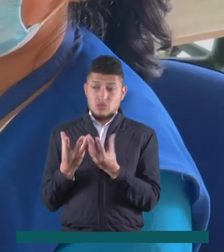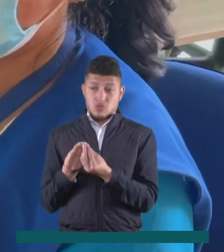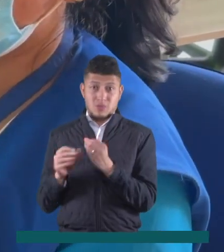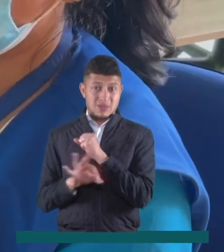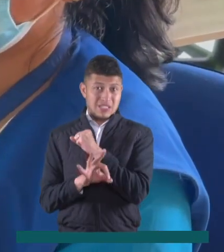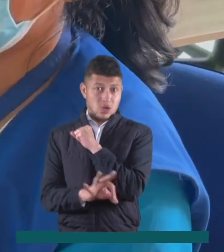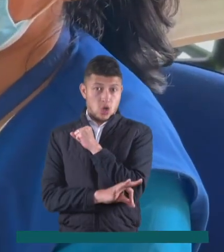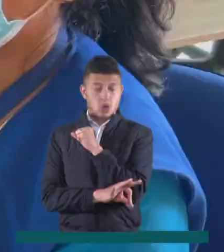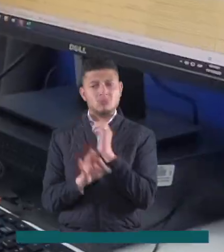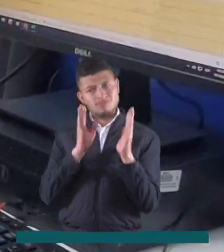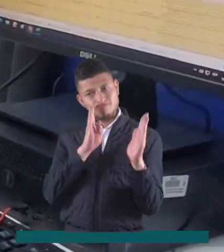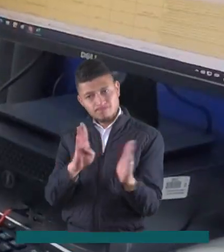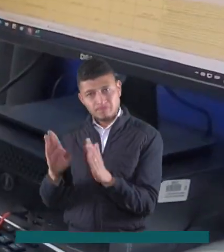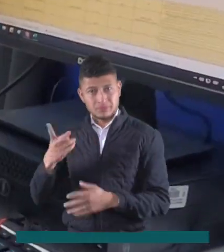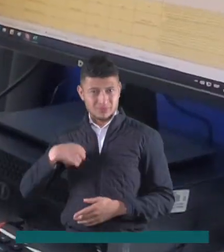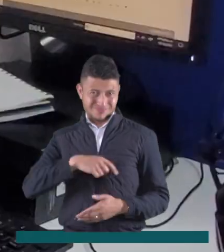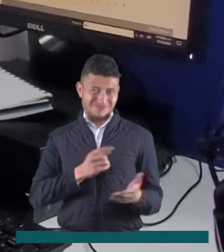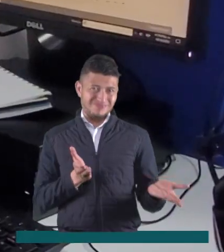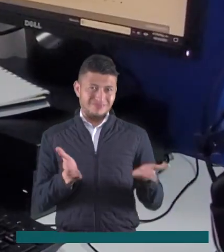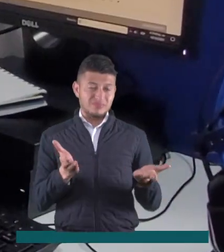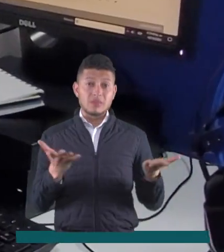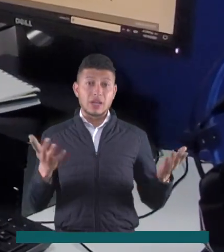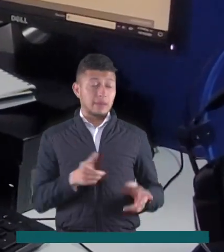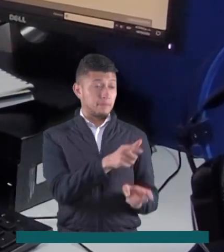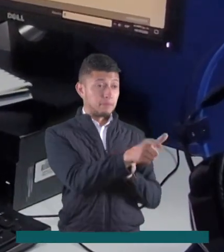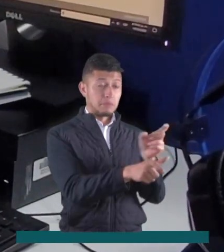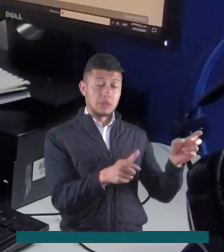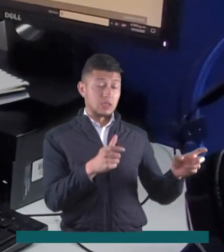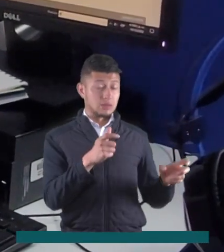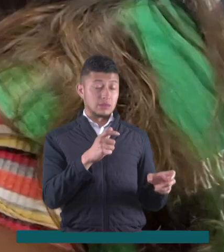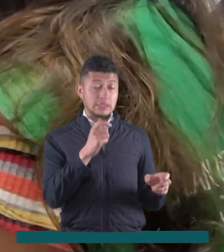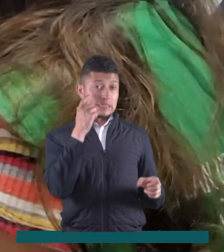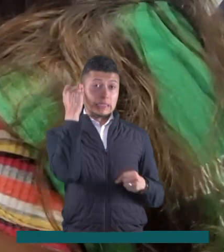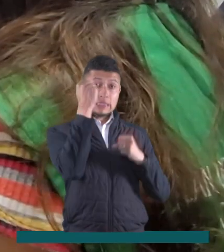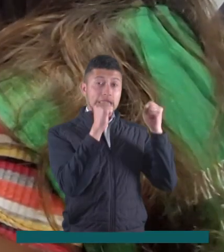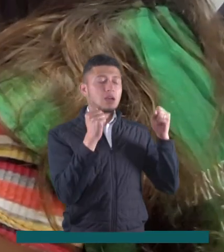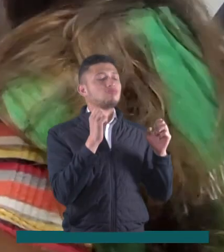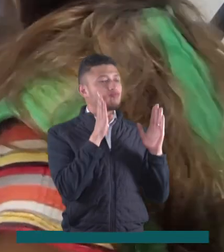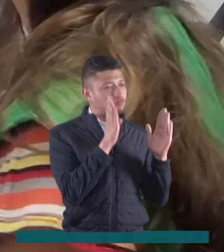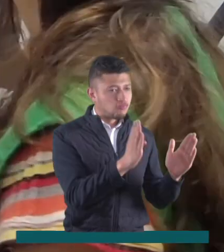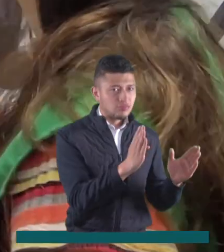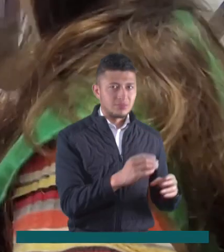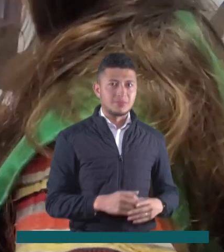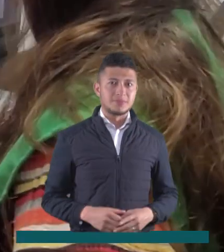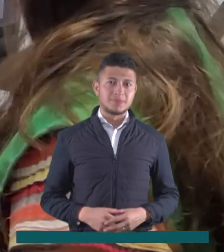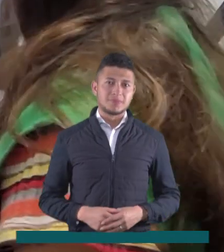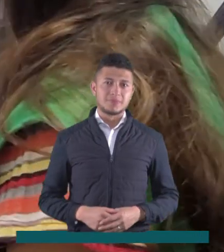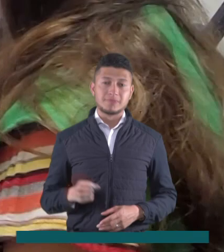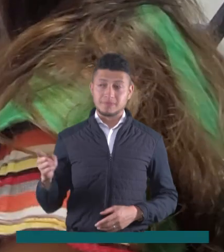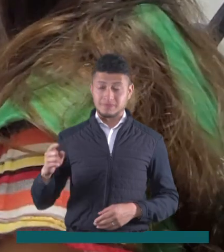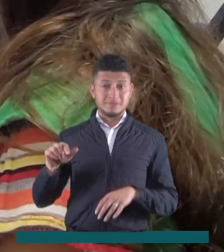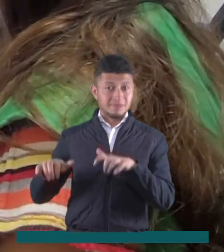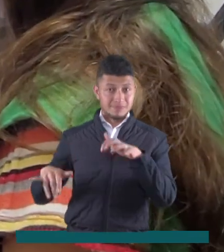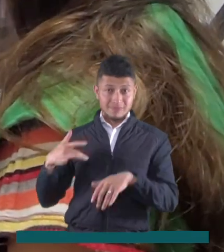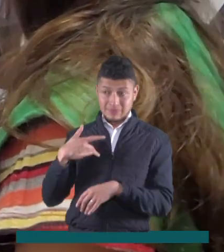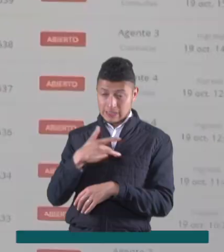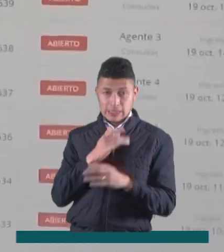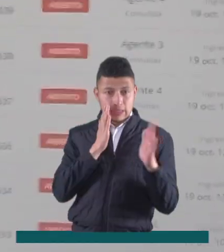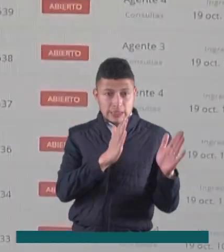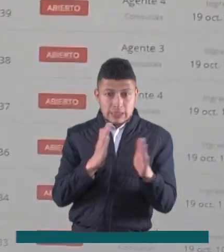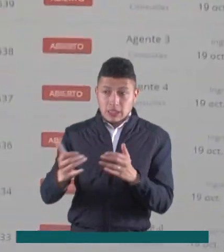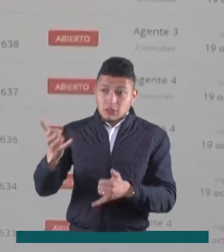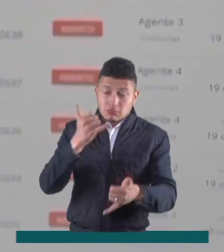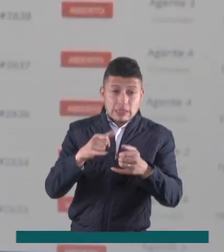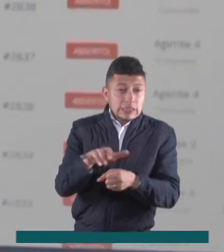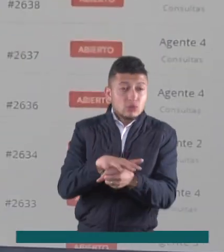atendidos por un grupo de psicólogos. Los servicios que prestamos es atención en crisis. La Secretaría de Salud de Villavicencio implementó esta línea de apoyo emocional para